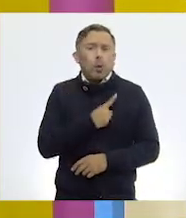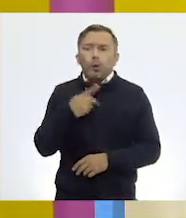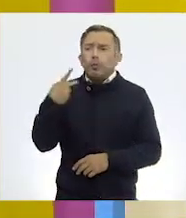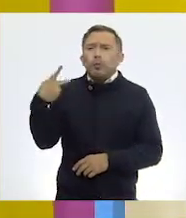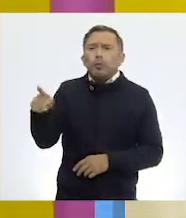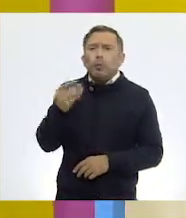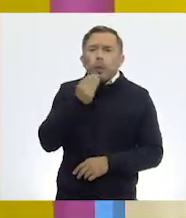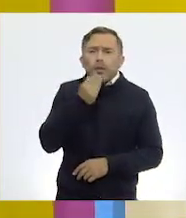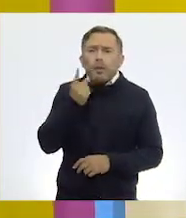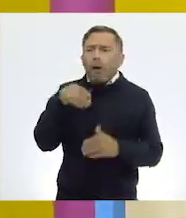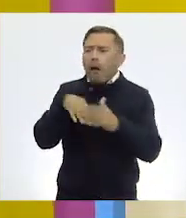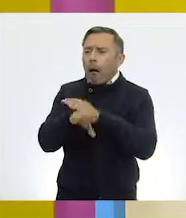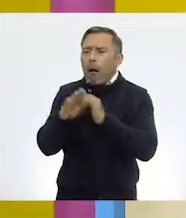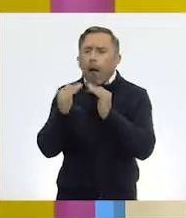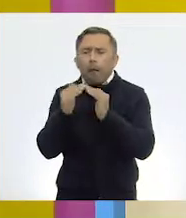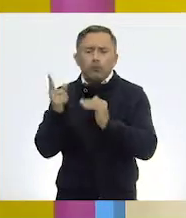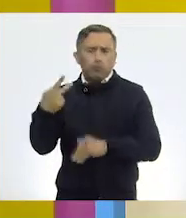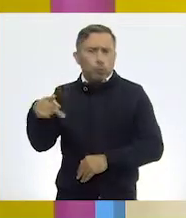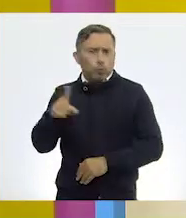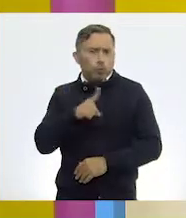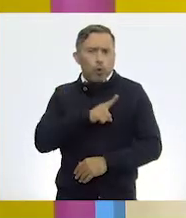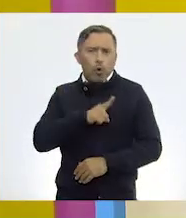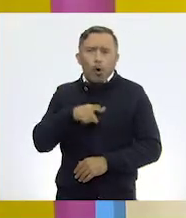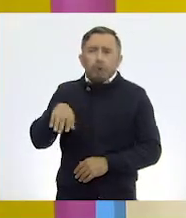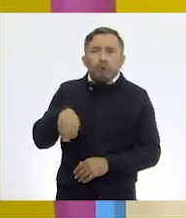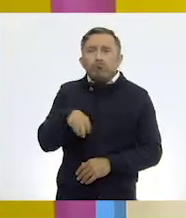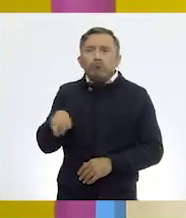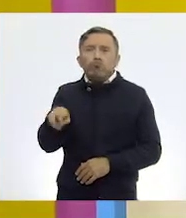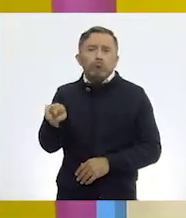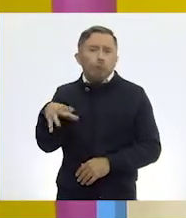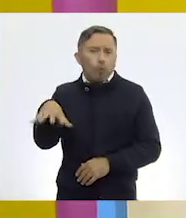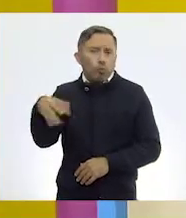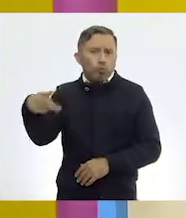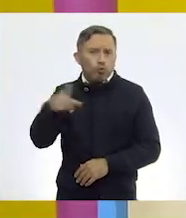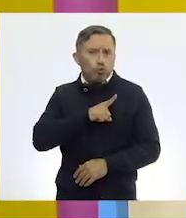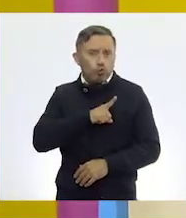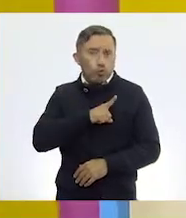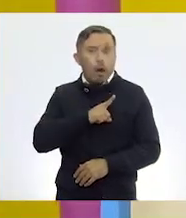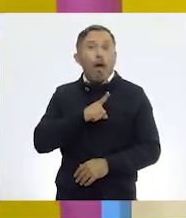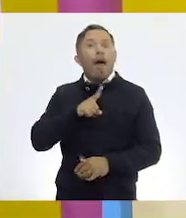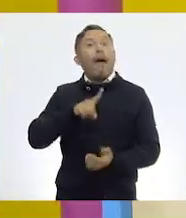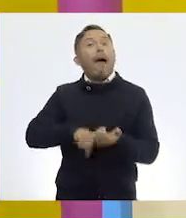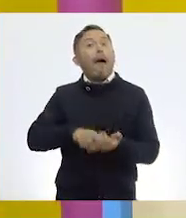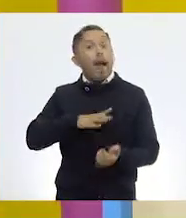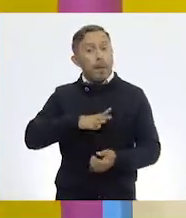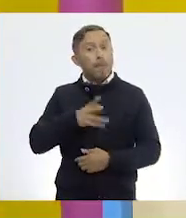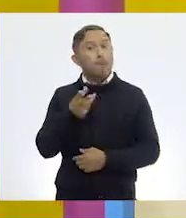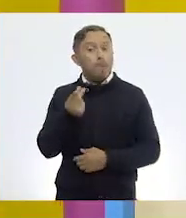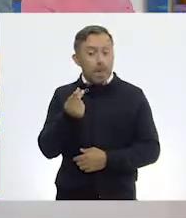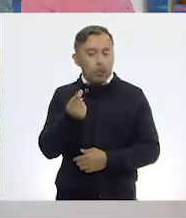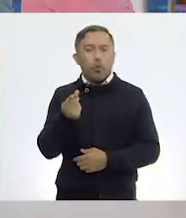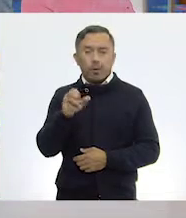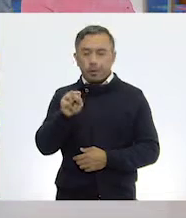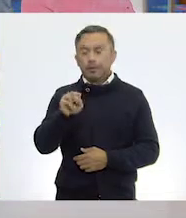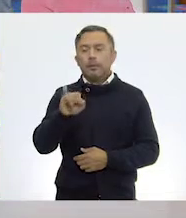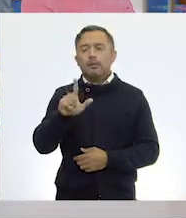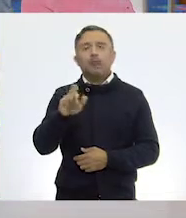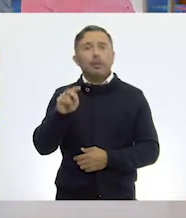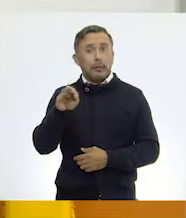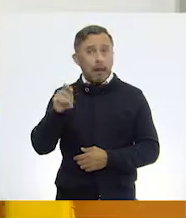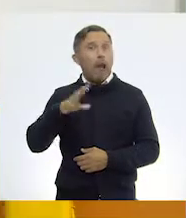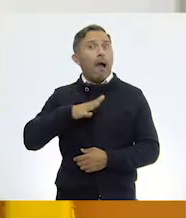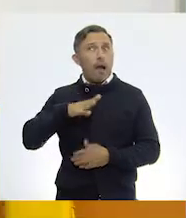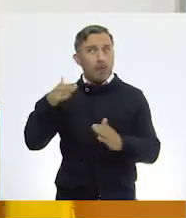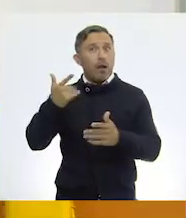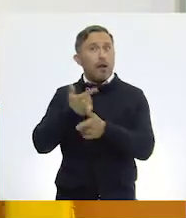resguardo, y por lo tanto también hay animales o perros que son silvestres. Pero el perro que tenemos acá lo vamos